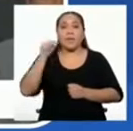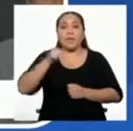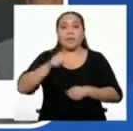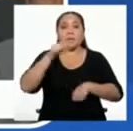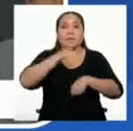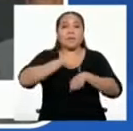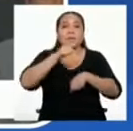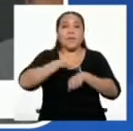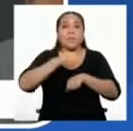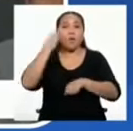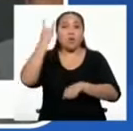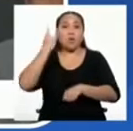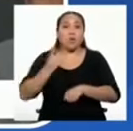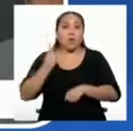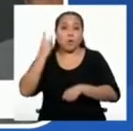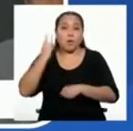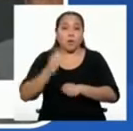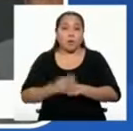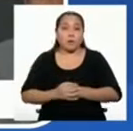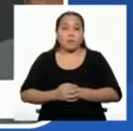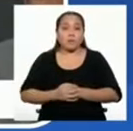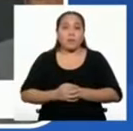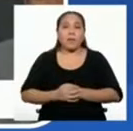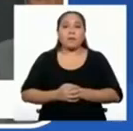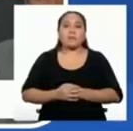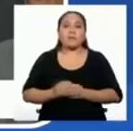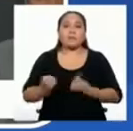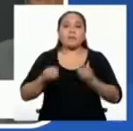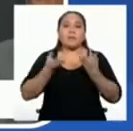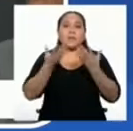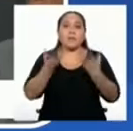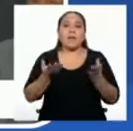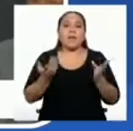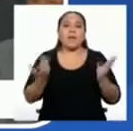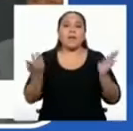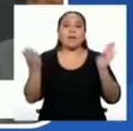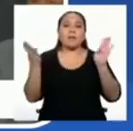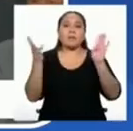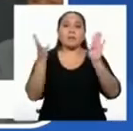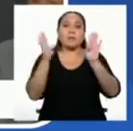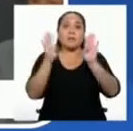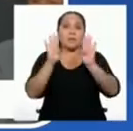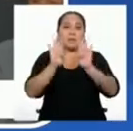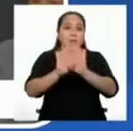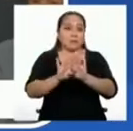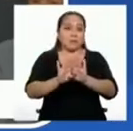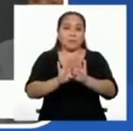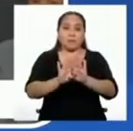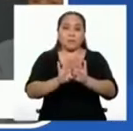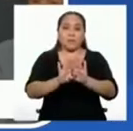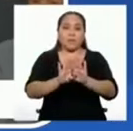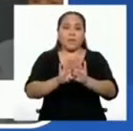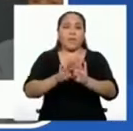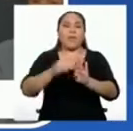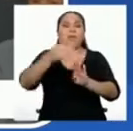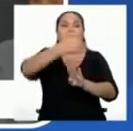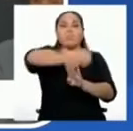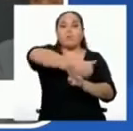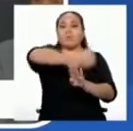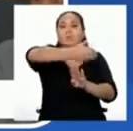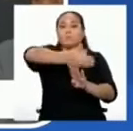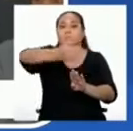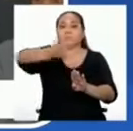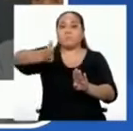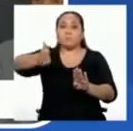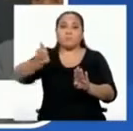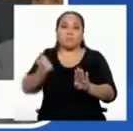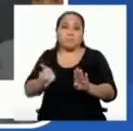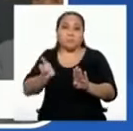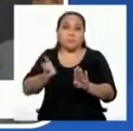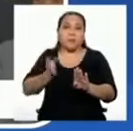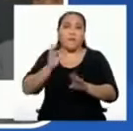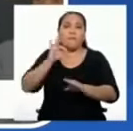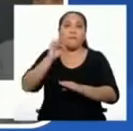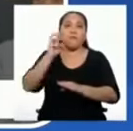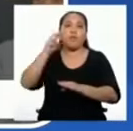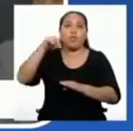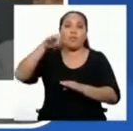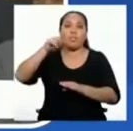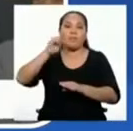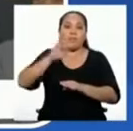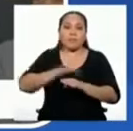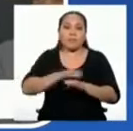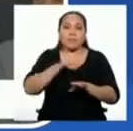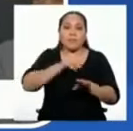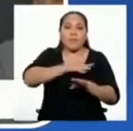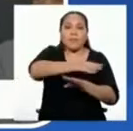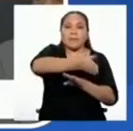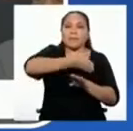estado de emergencia se dispone el cierre total de las fronteras, en virtud de lo cual